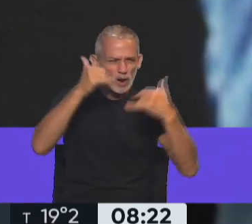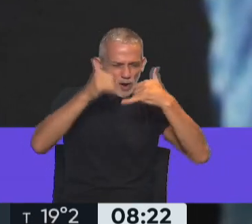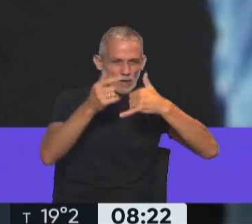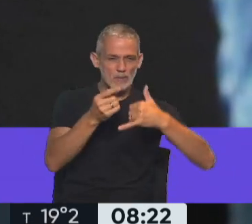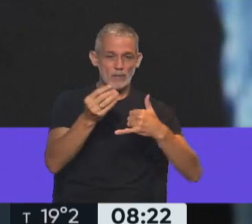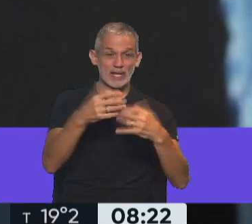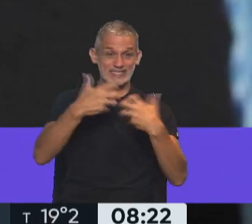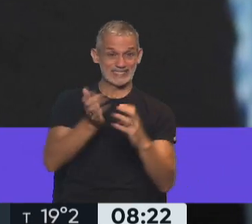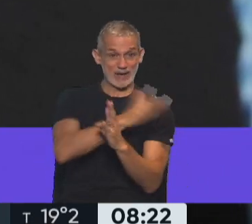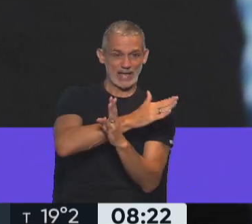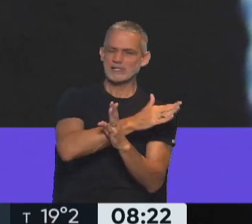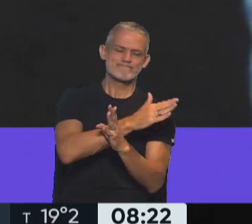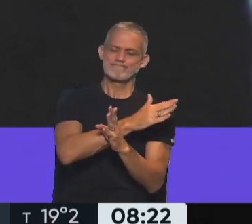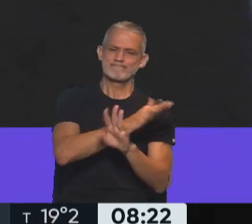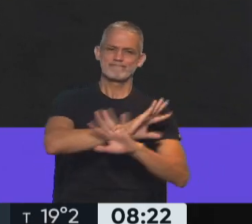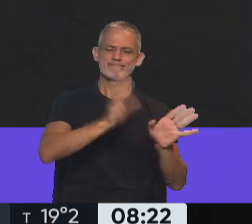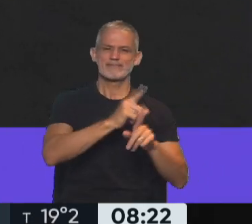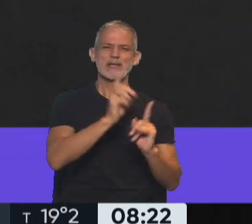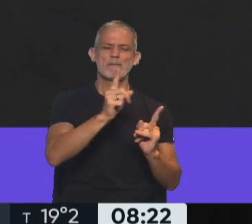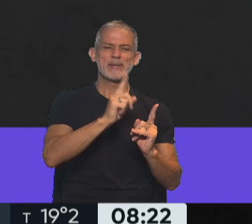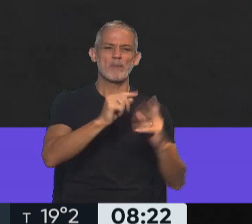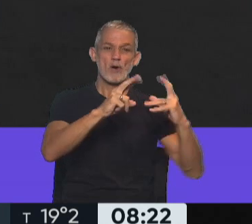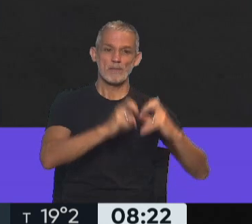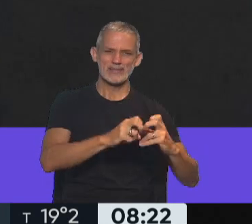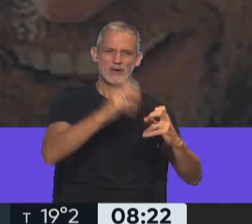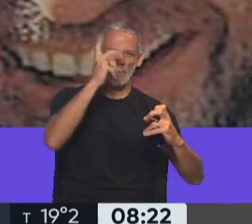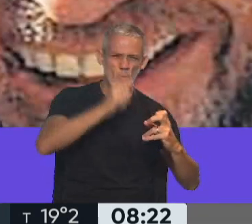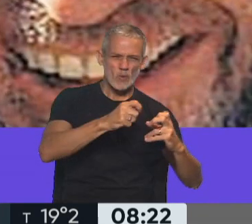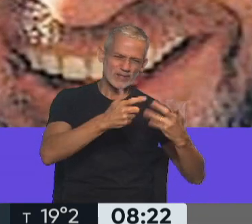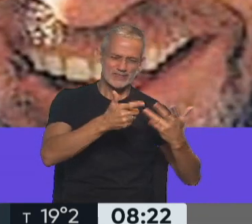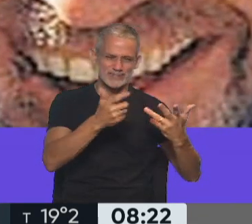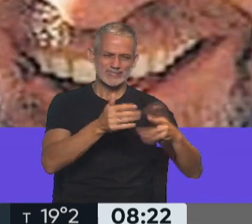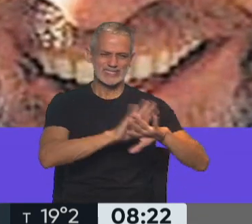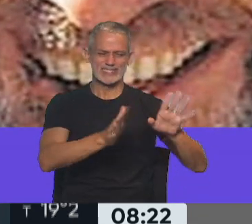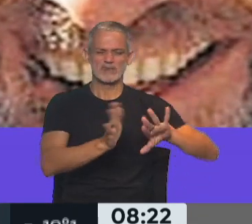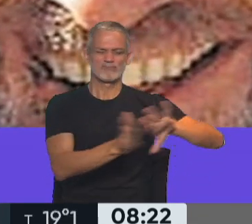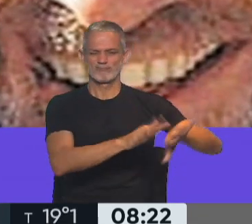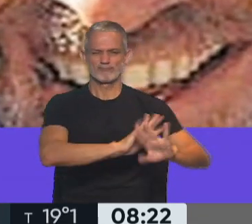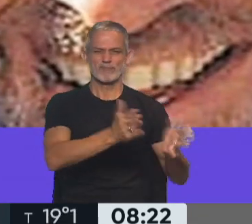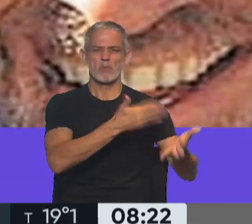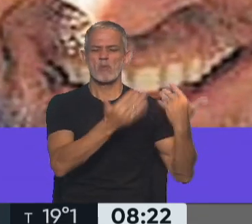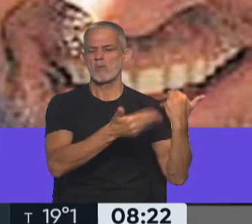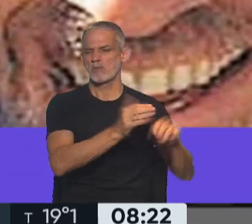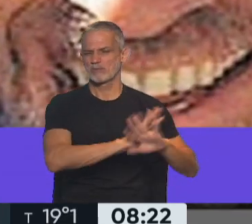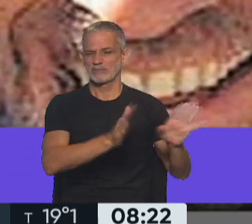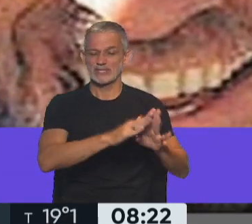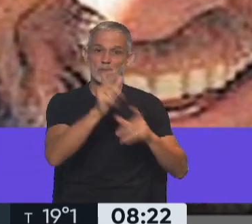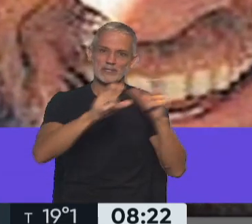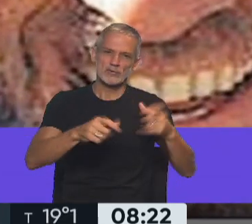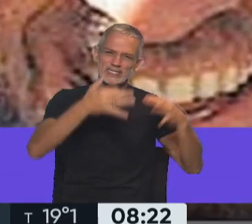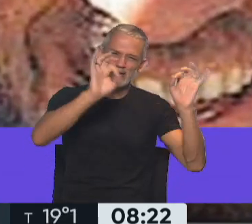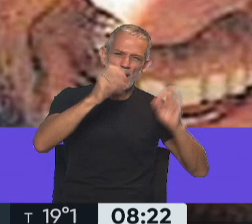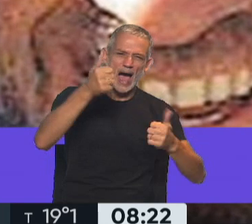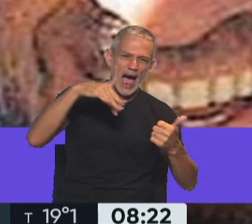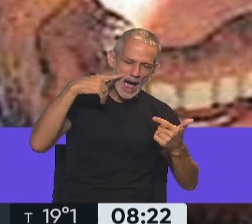anterior queda desbaratado por la misma causa judicial, que involucra también a sobrevivientes de la AMIA,